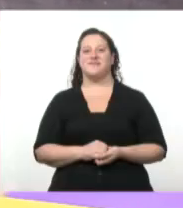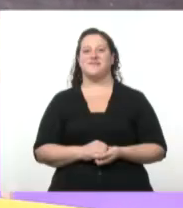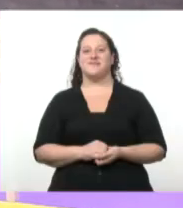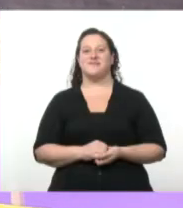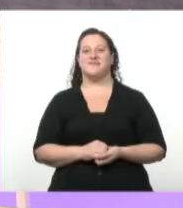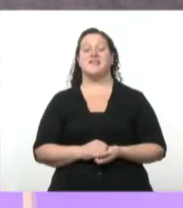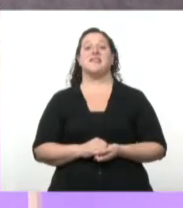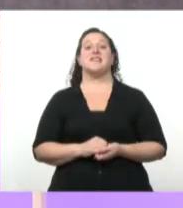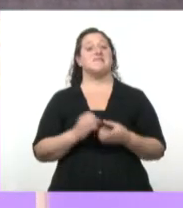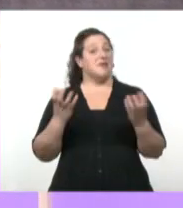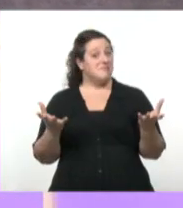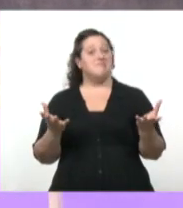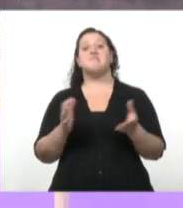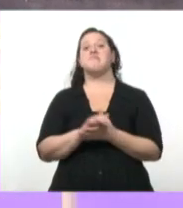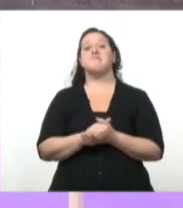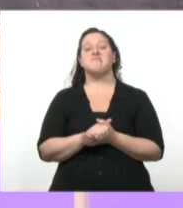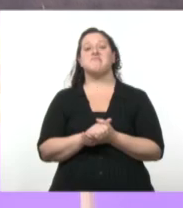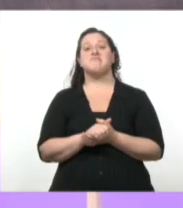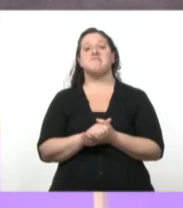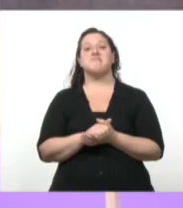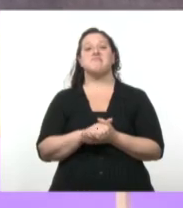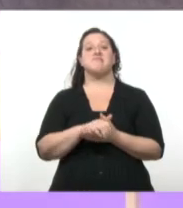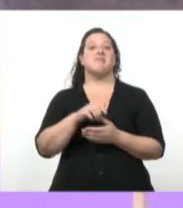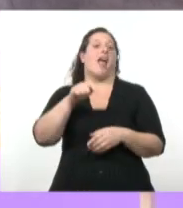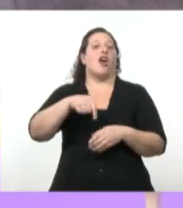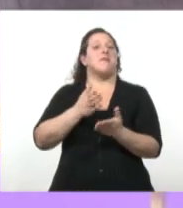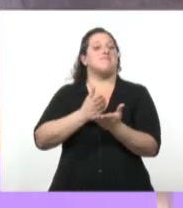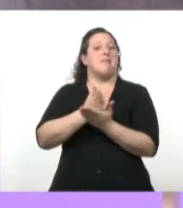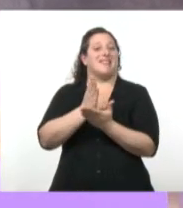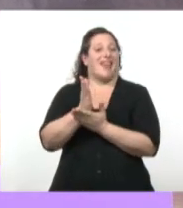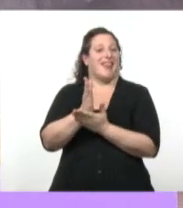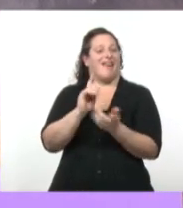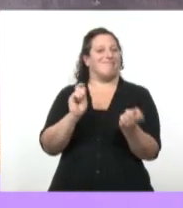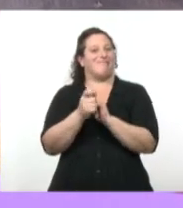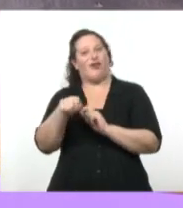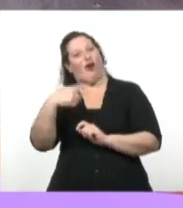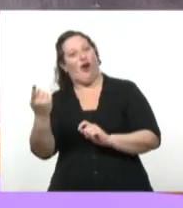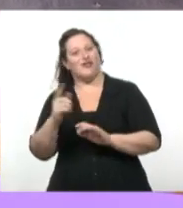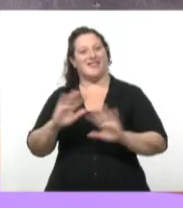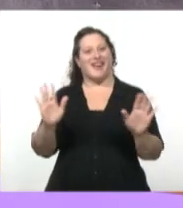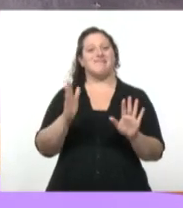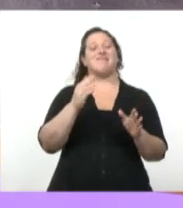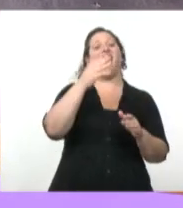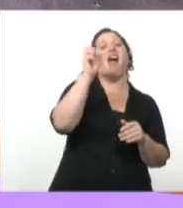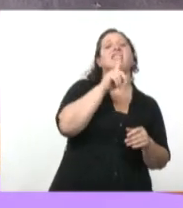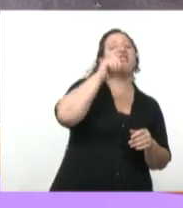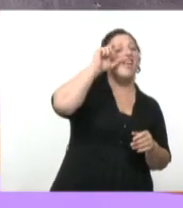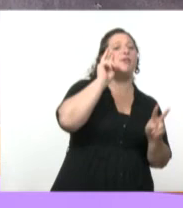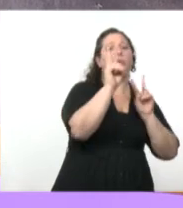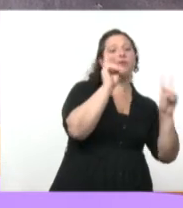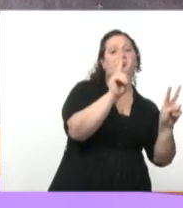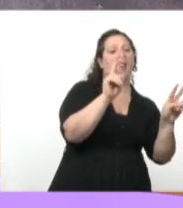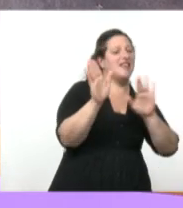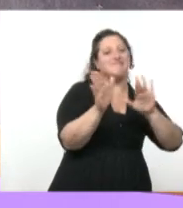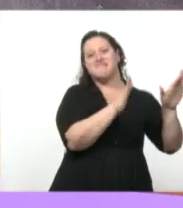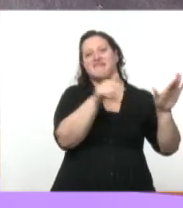Bien, este nuevo bloque, nueva materia. Cambiamos de materia, nos fuimos de artes visuales y nos metemos con el